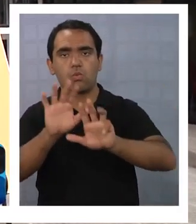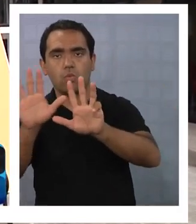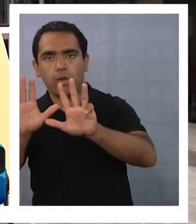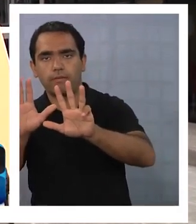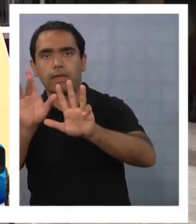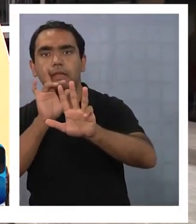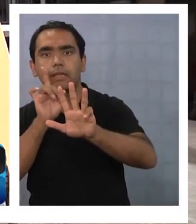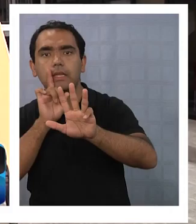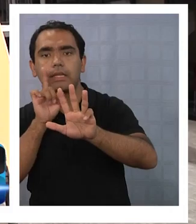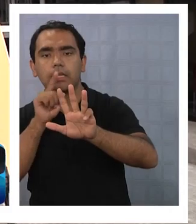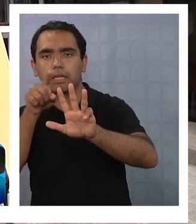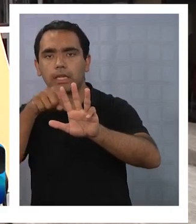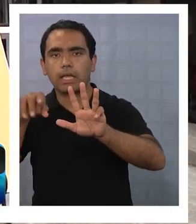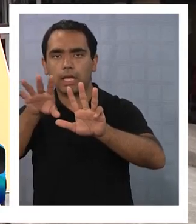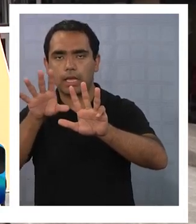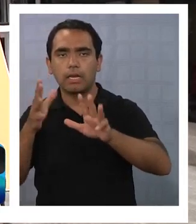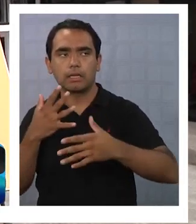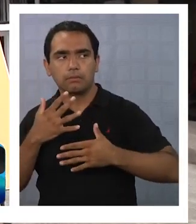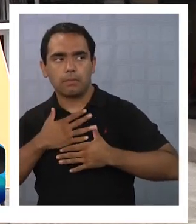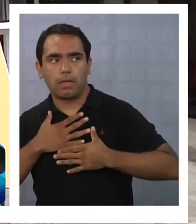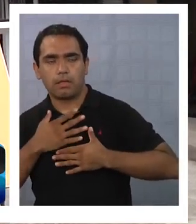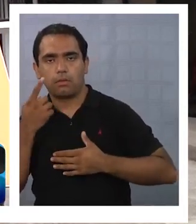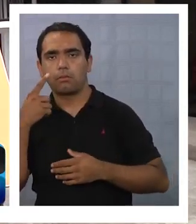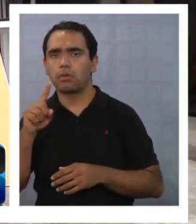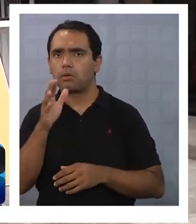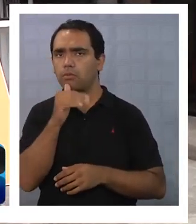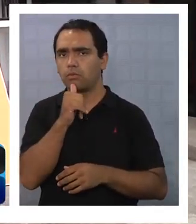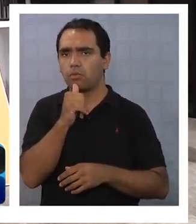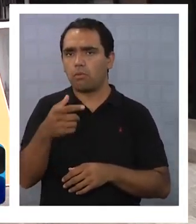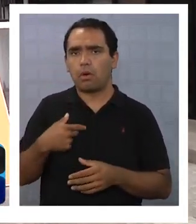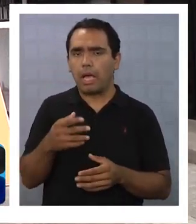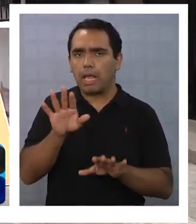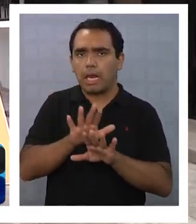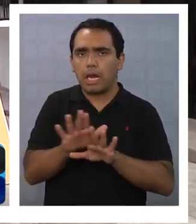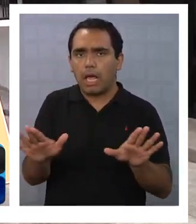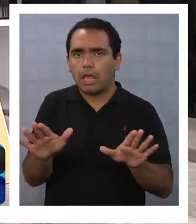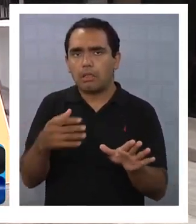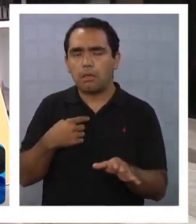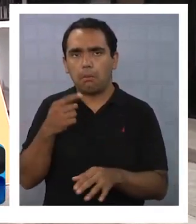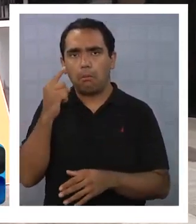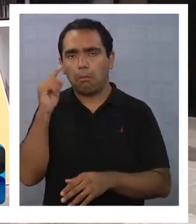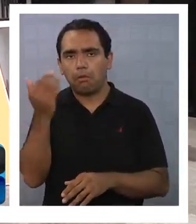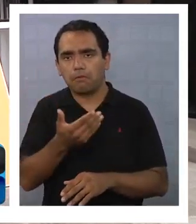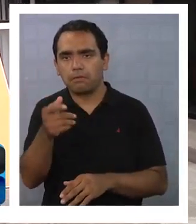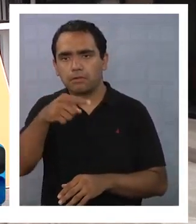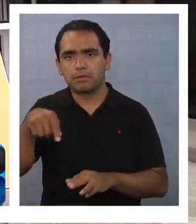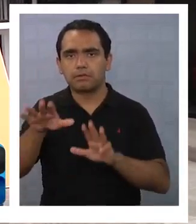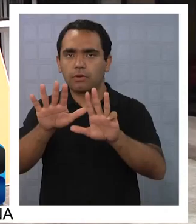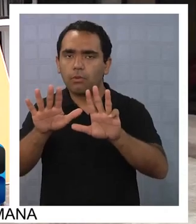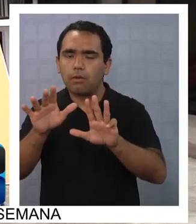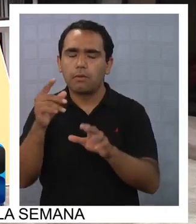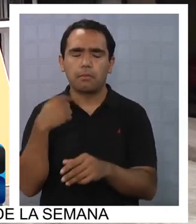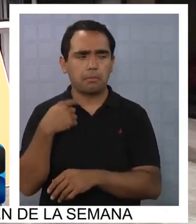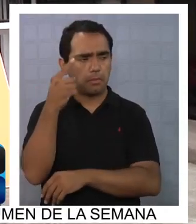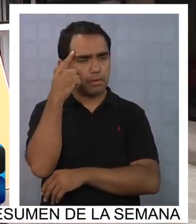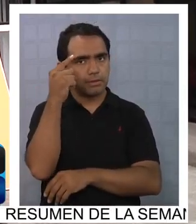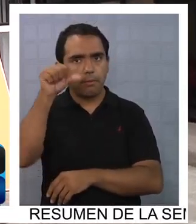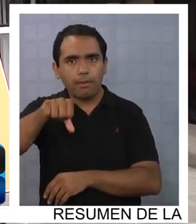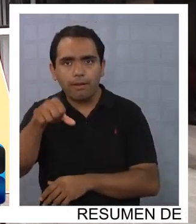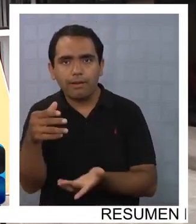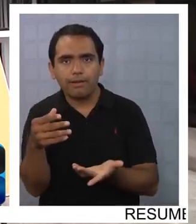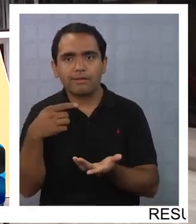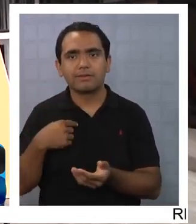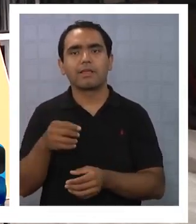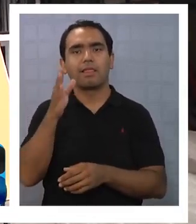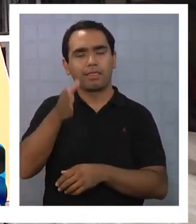ser objetos de un atraco. Entonces aquí hay una sensación de percepción muy alta de inseguridad, y una victimización que por